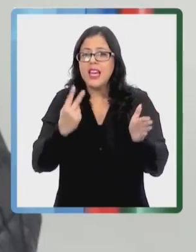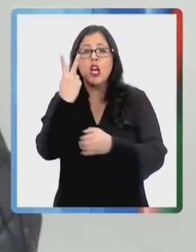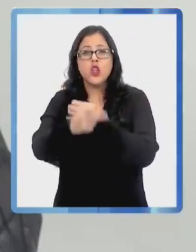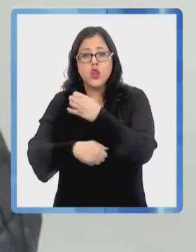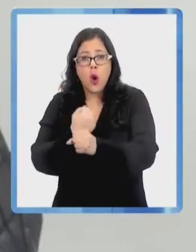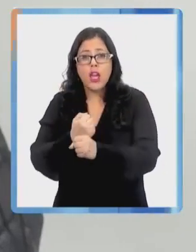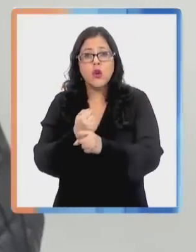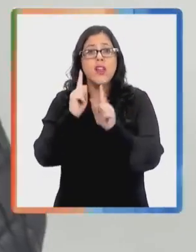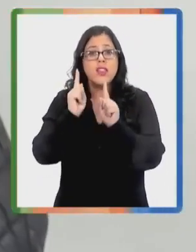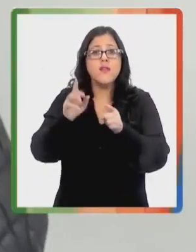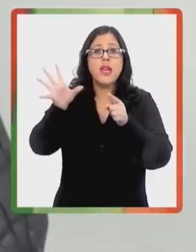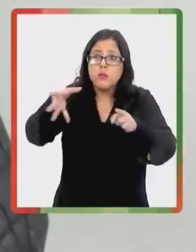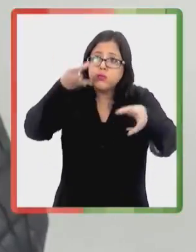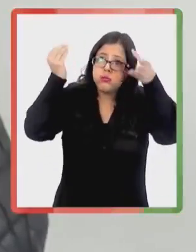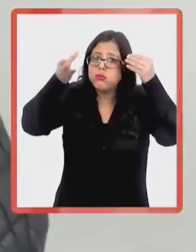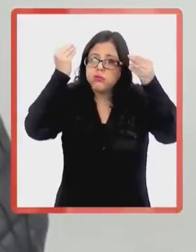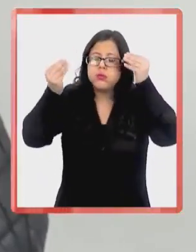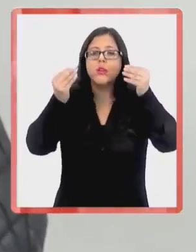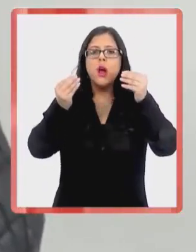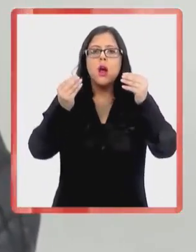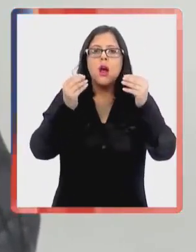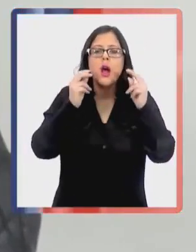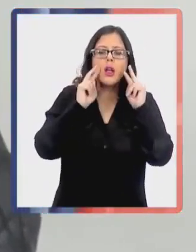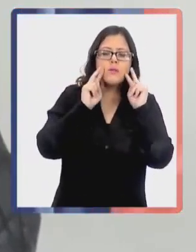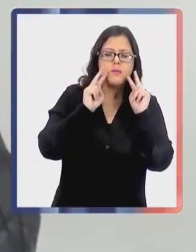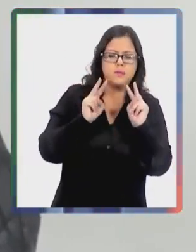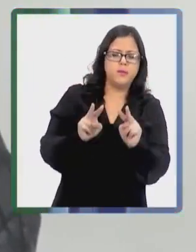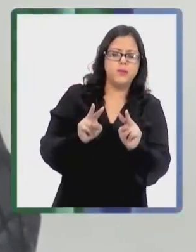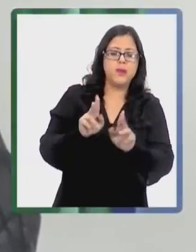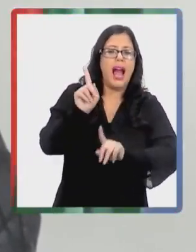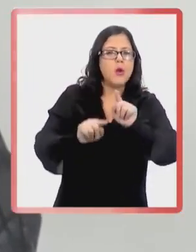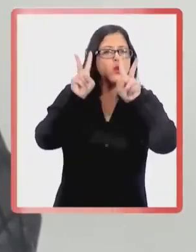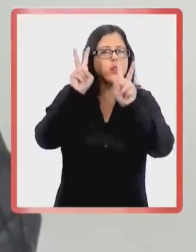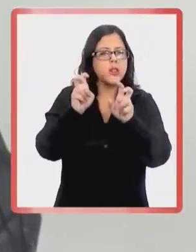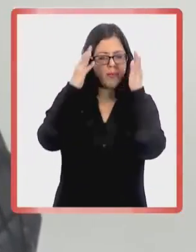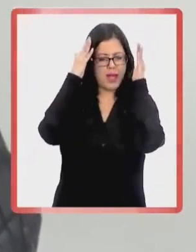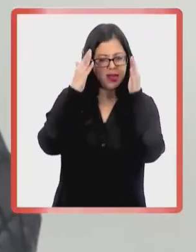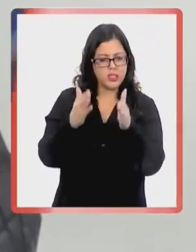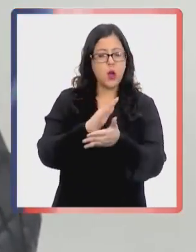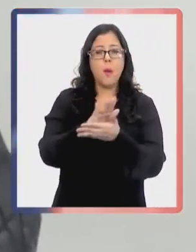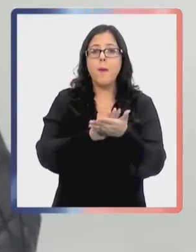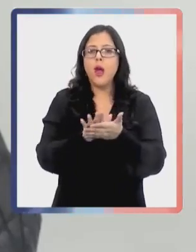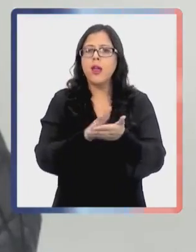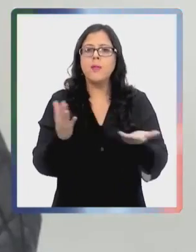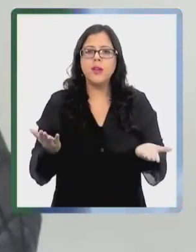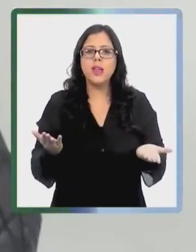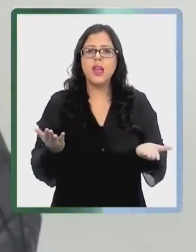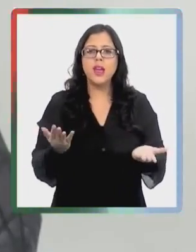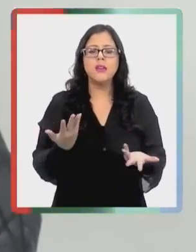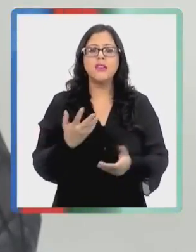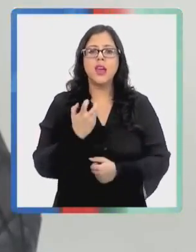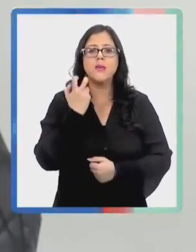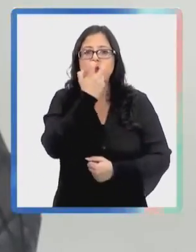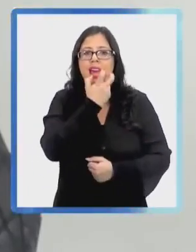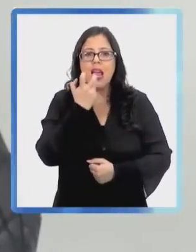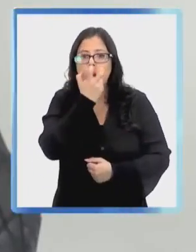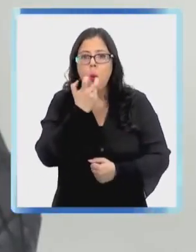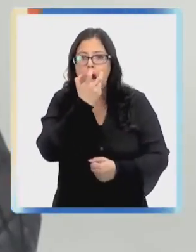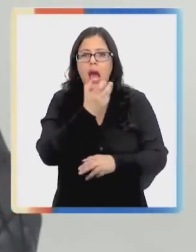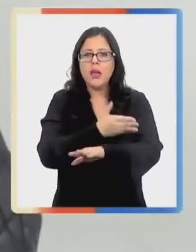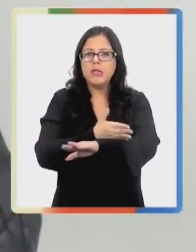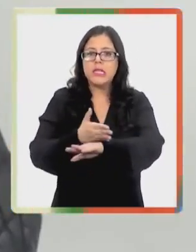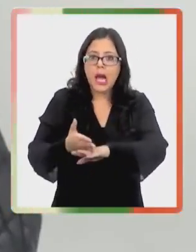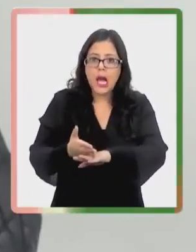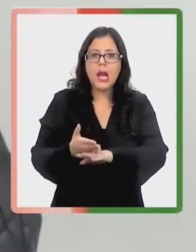debe ir adquiriendo ciertos hitos, es donde empezamos a mirar que hay ciertas conductas que nos llaman la atención, como por ejemplo el lenguaje, el